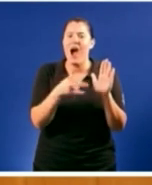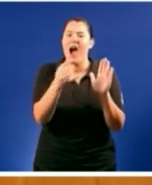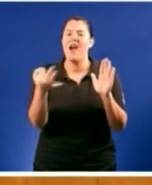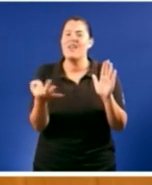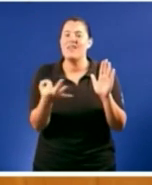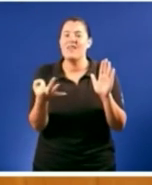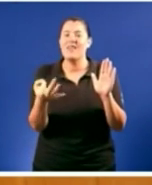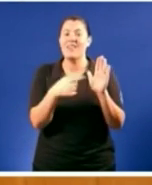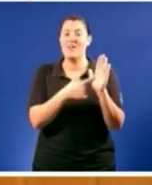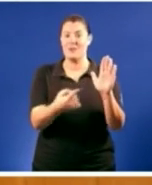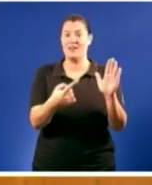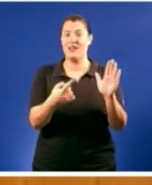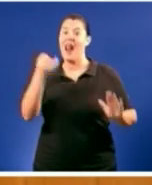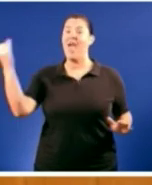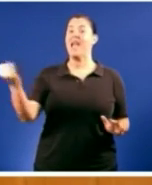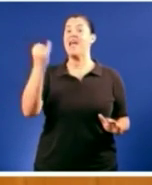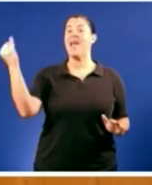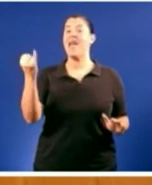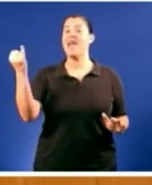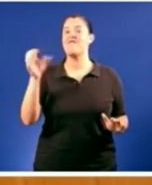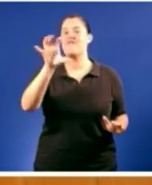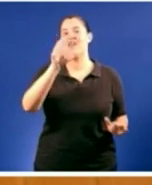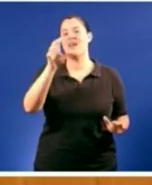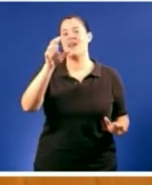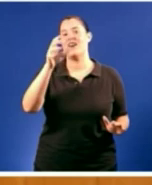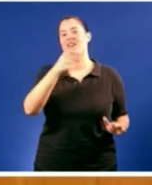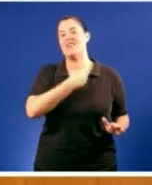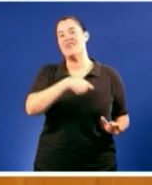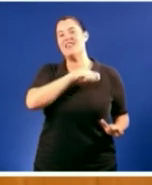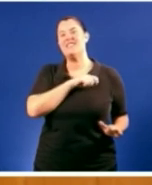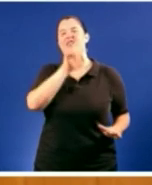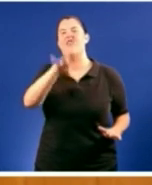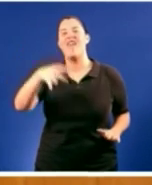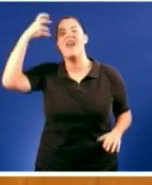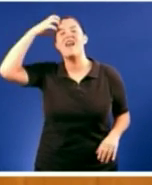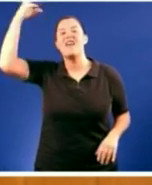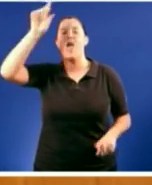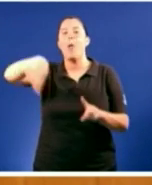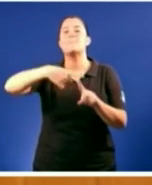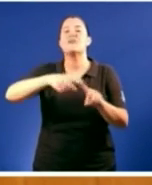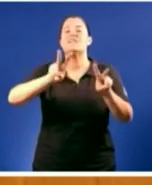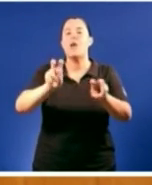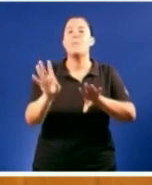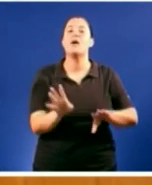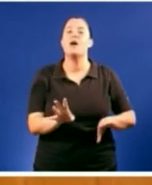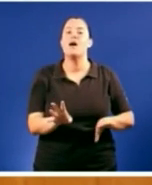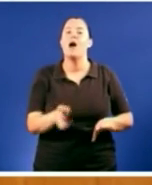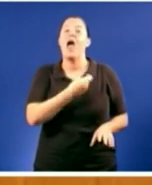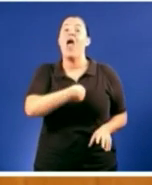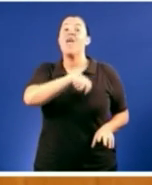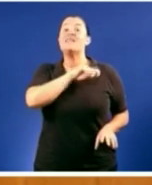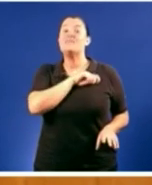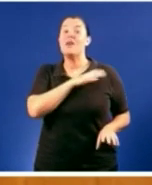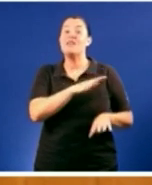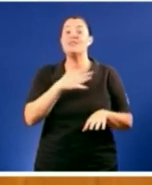o jefe del Estado é o rei. E aquel ou outro de que España é a patria comun